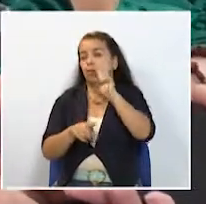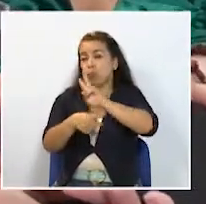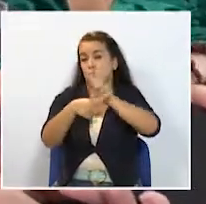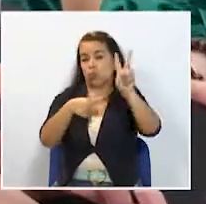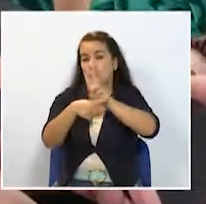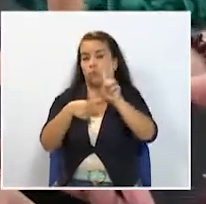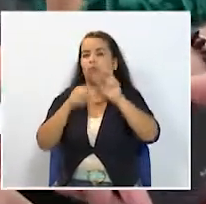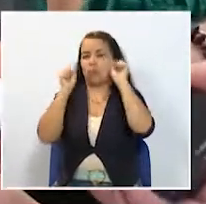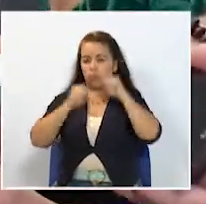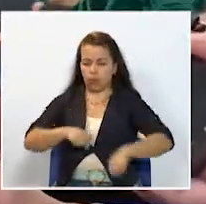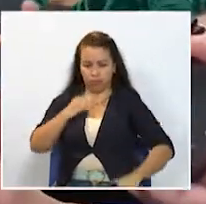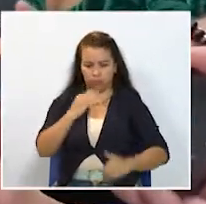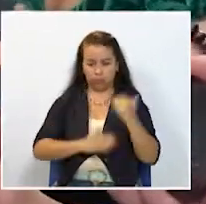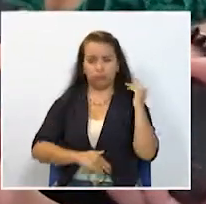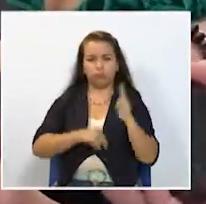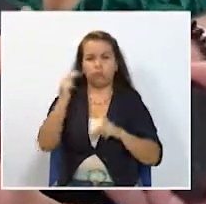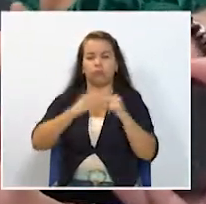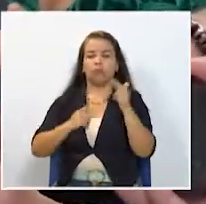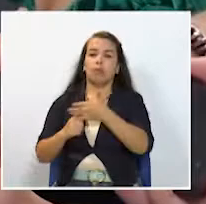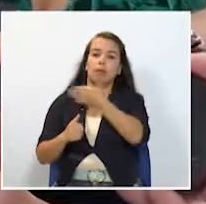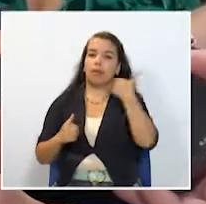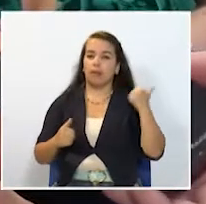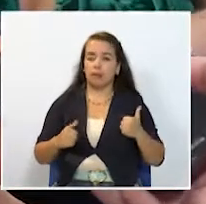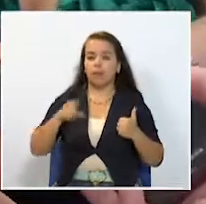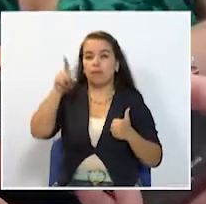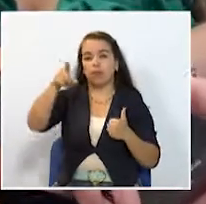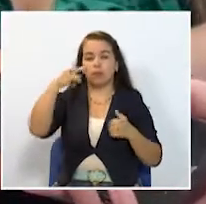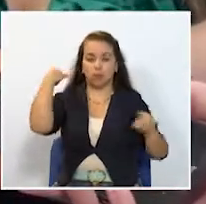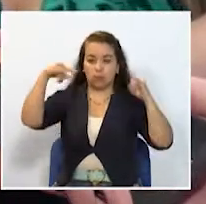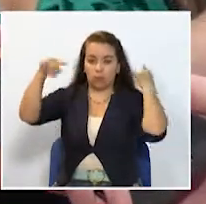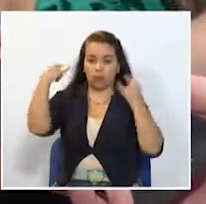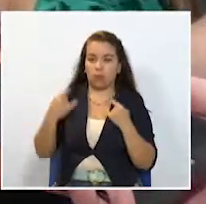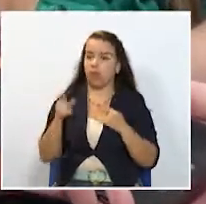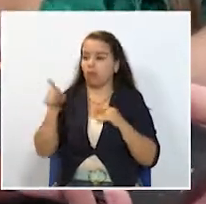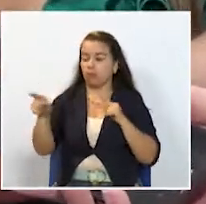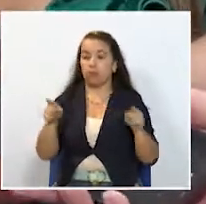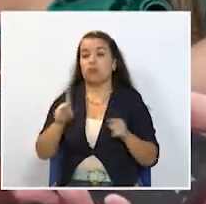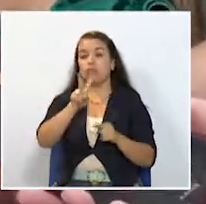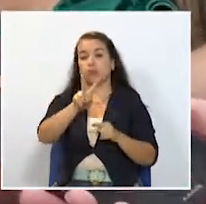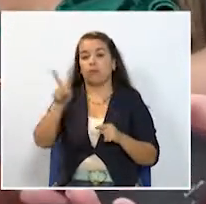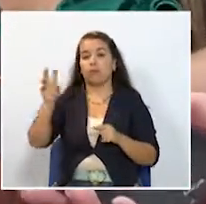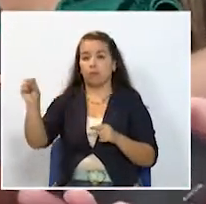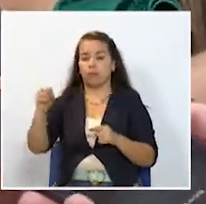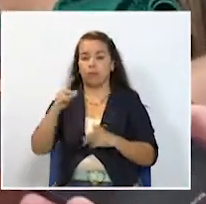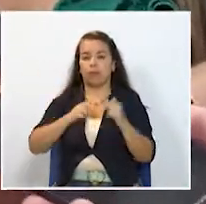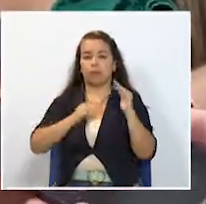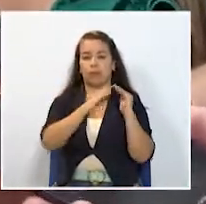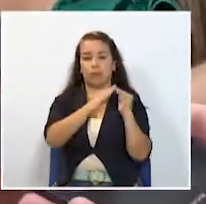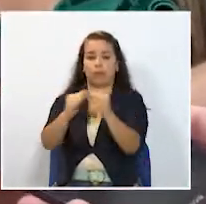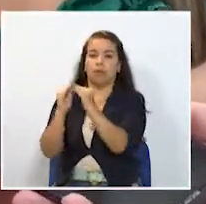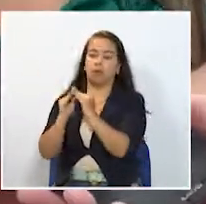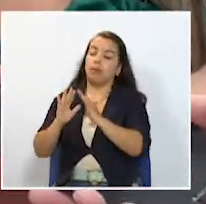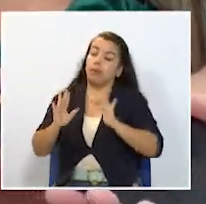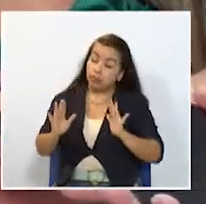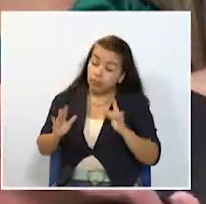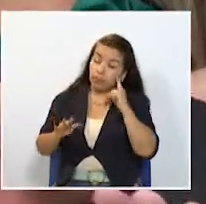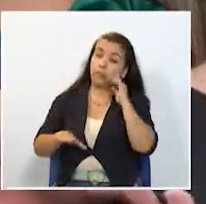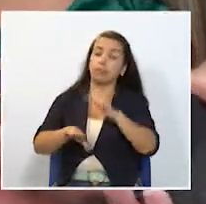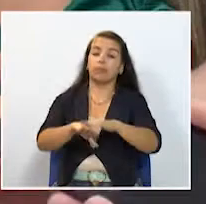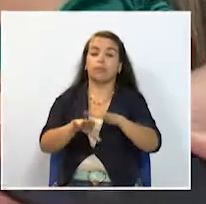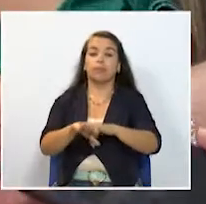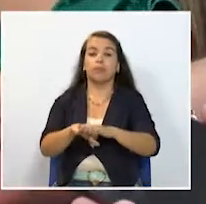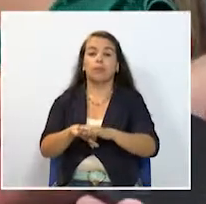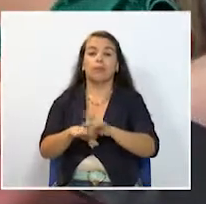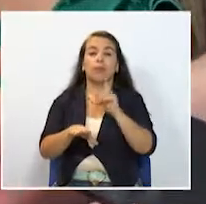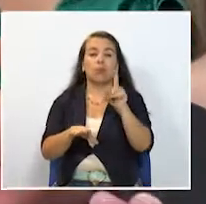podamos arrancar en Génova y Córdoba estas 220 viviendas Sin embargo, hay un